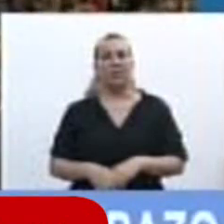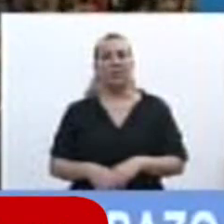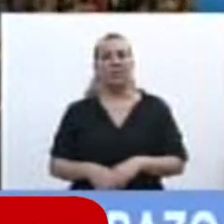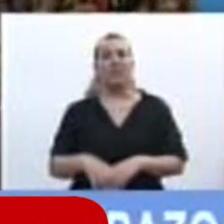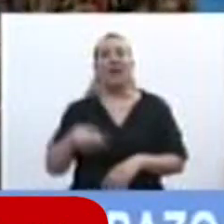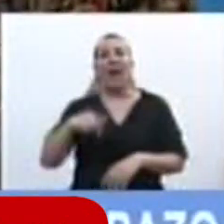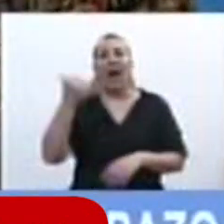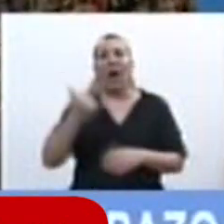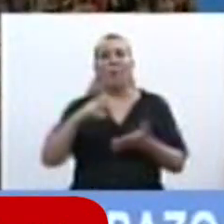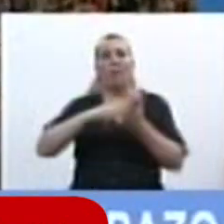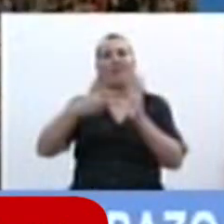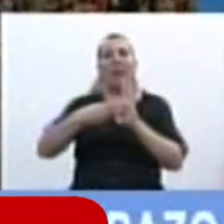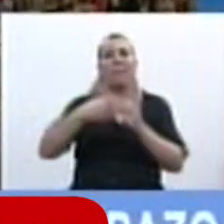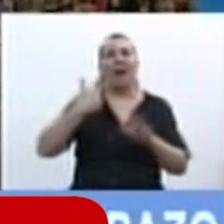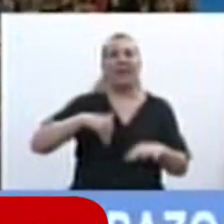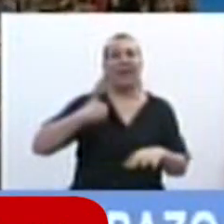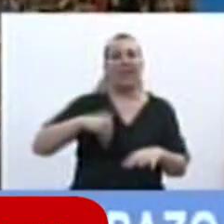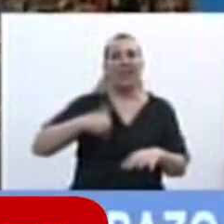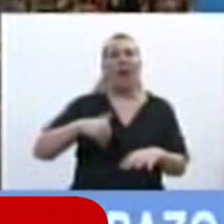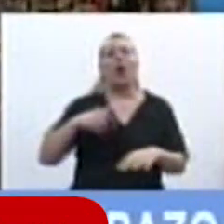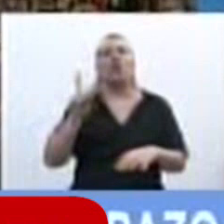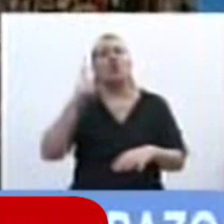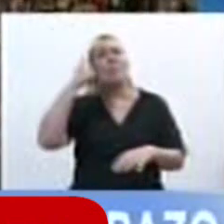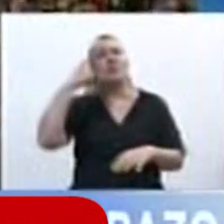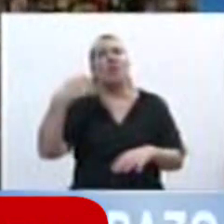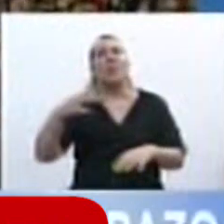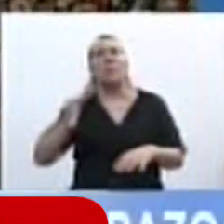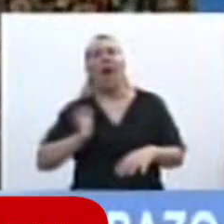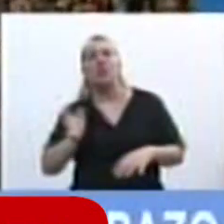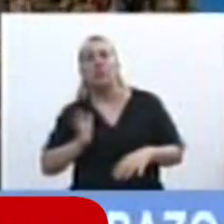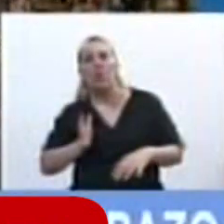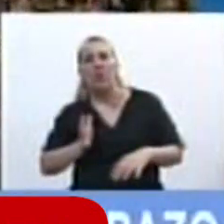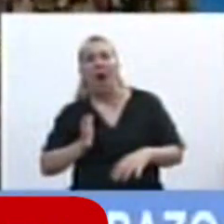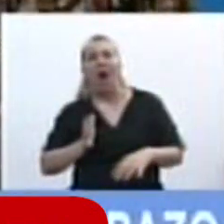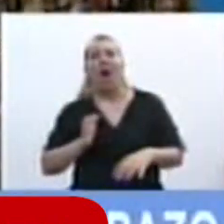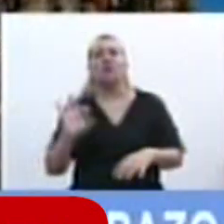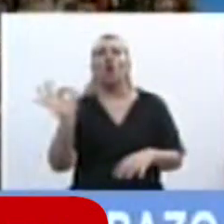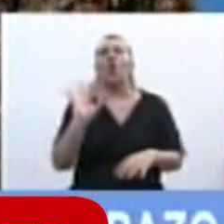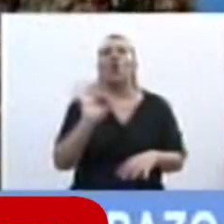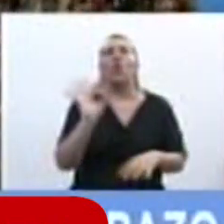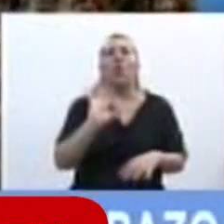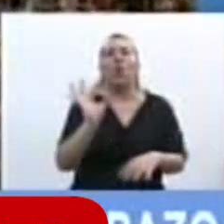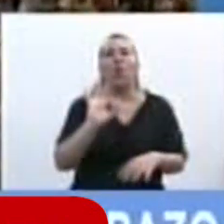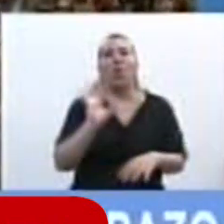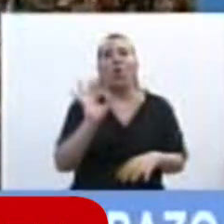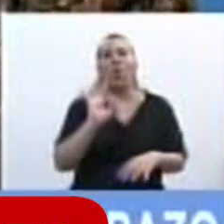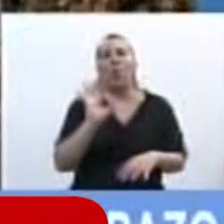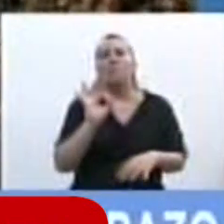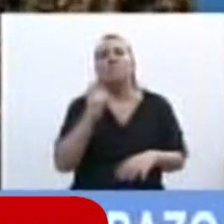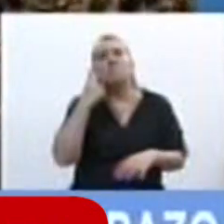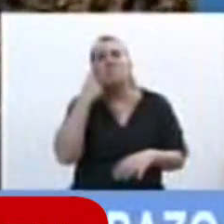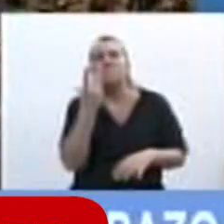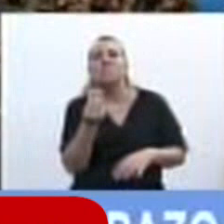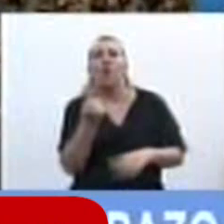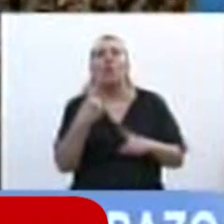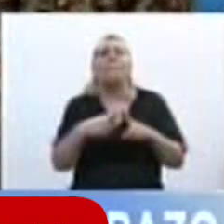Y creo que no hay que ni asustarse, ni apenarse por el resultado que vaya a suceder para